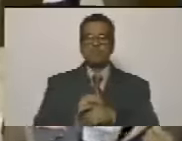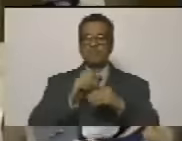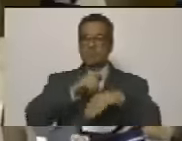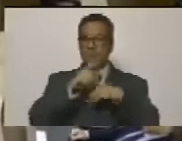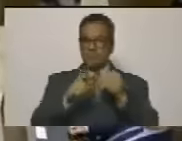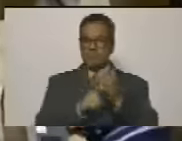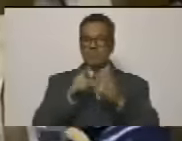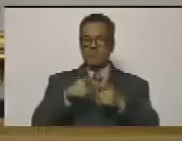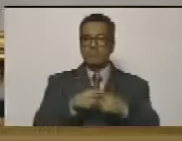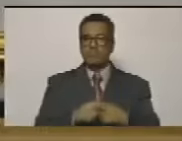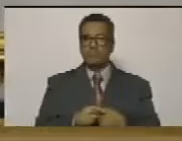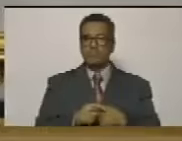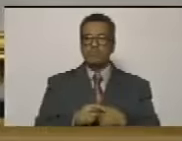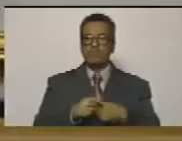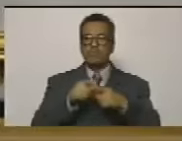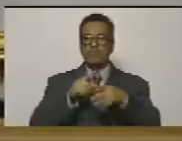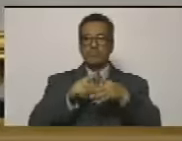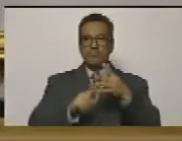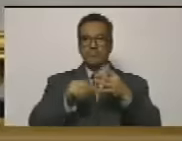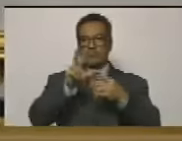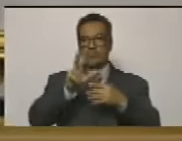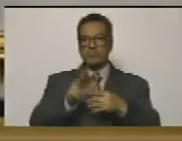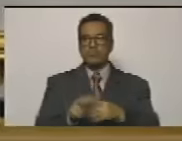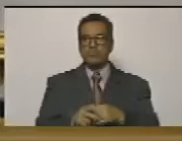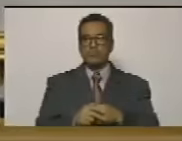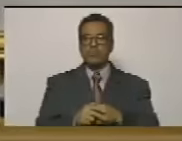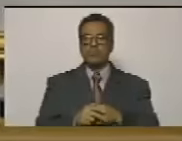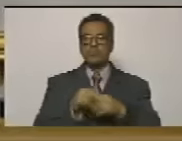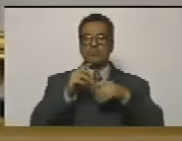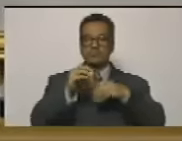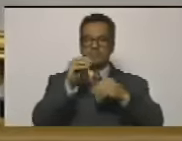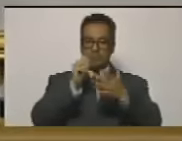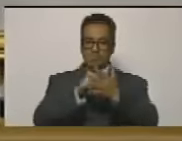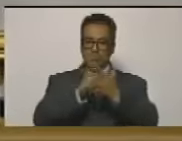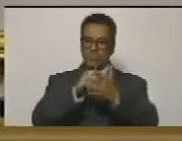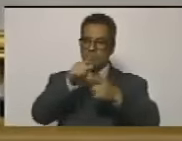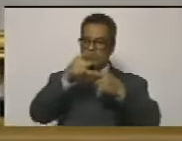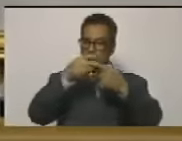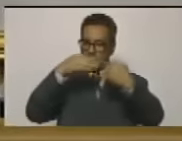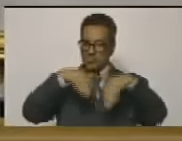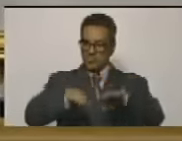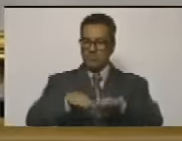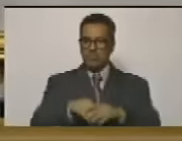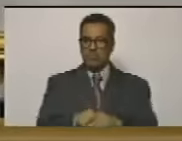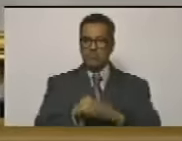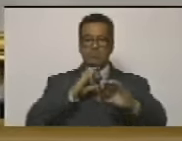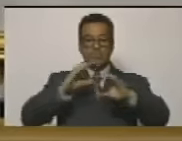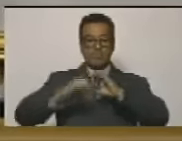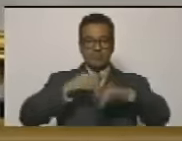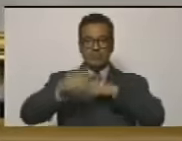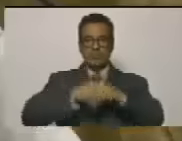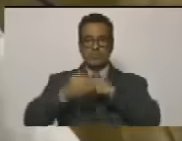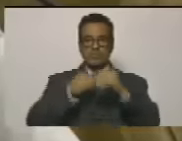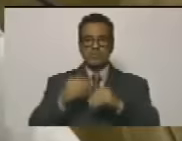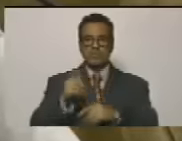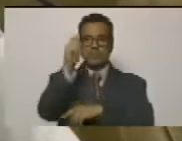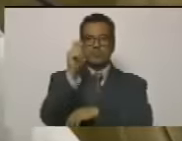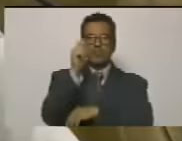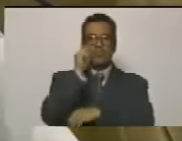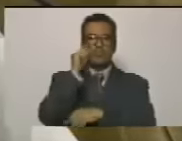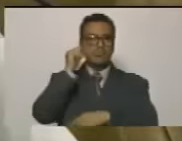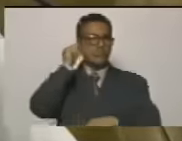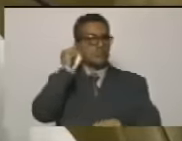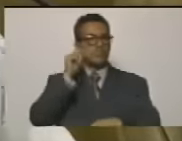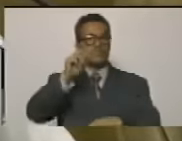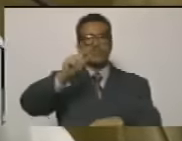mayoría calificada de dos terceras partes. Siguiente punto de la cuenta, Ciudadana Secretaria. Comunicación suscrita por los diputados Luis